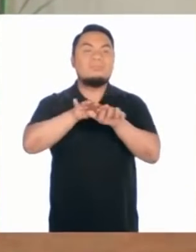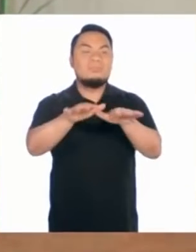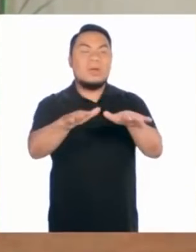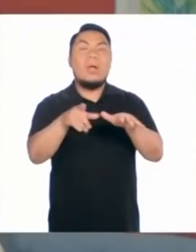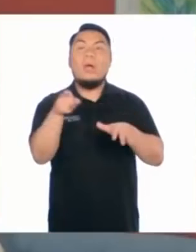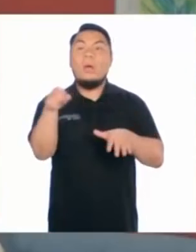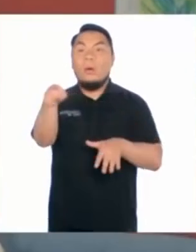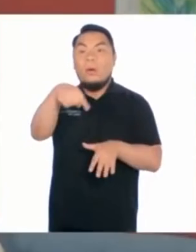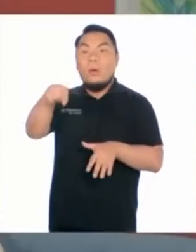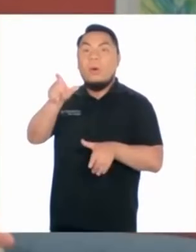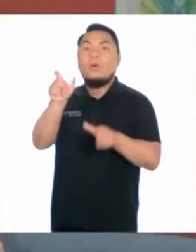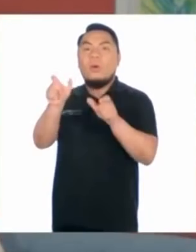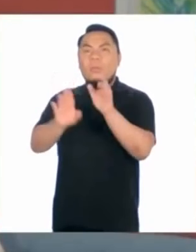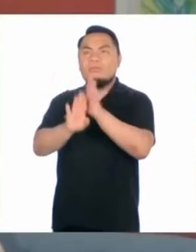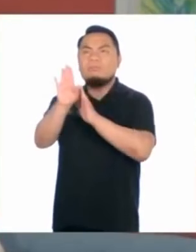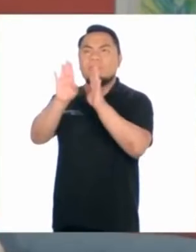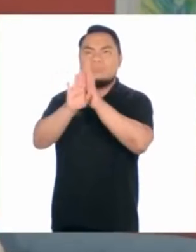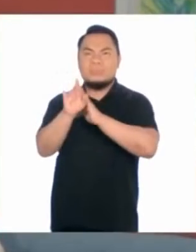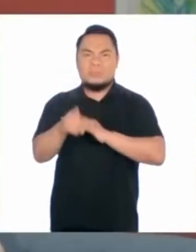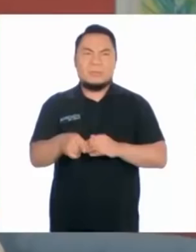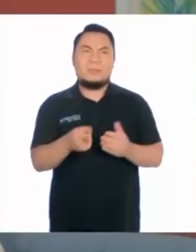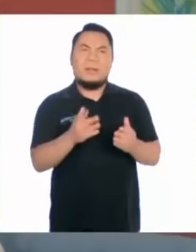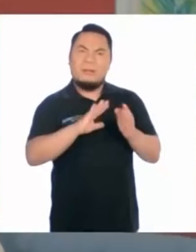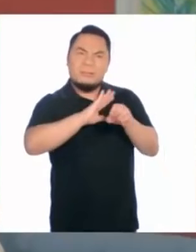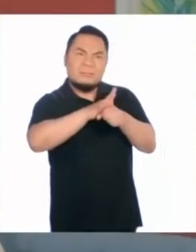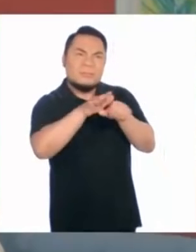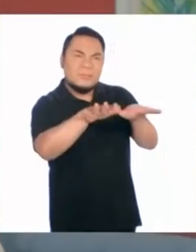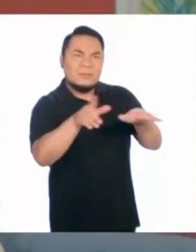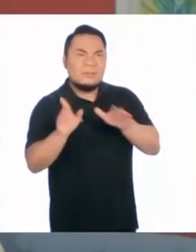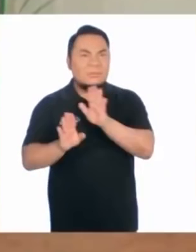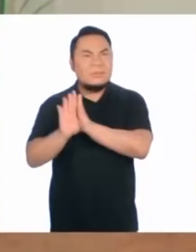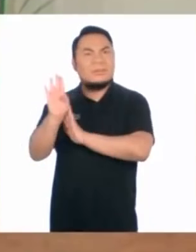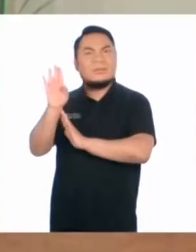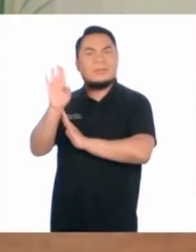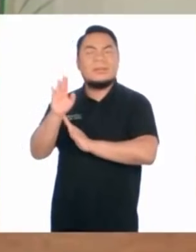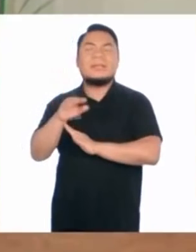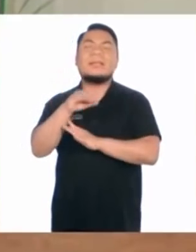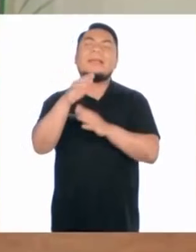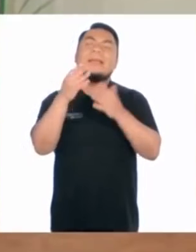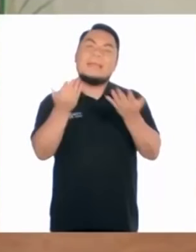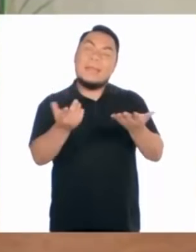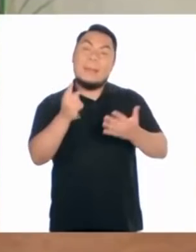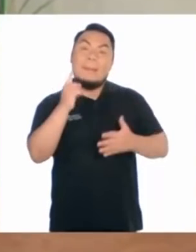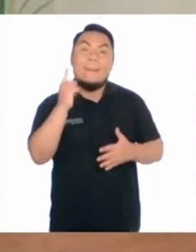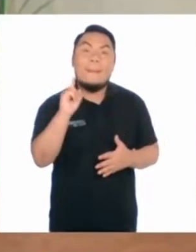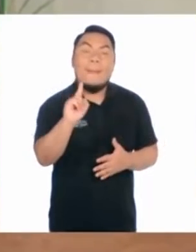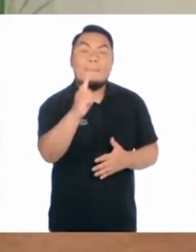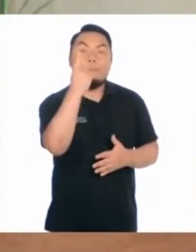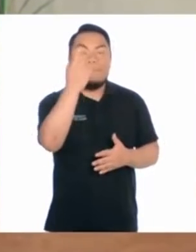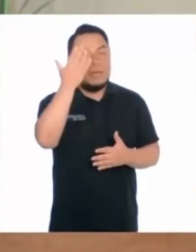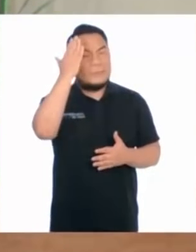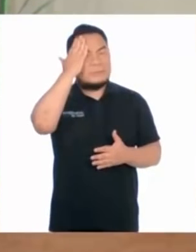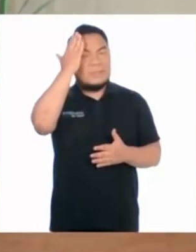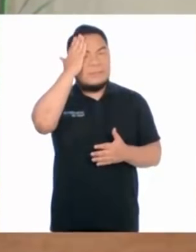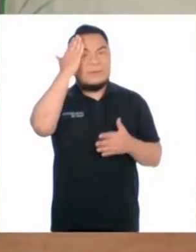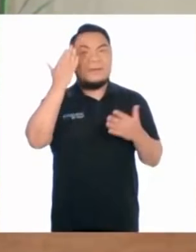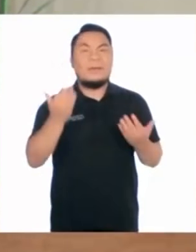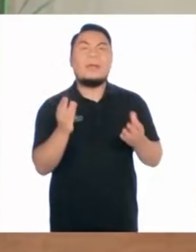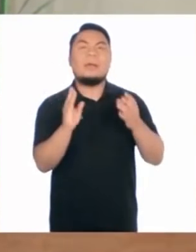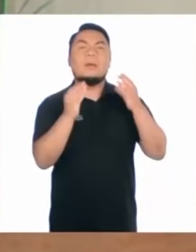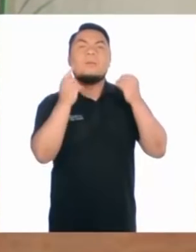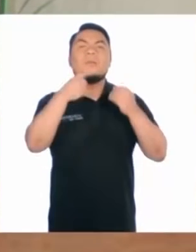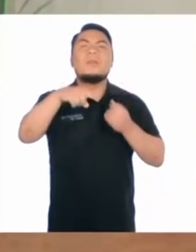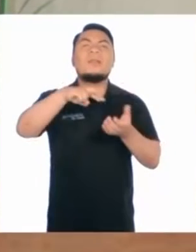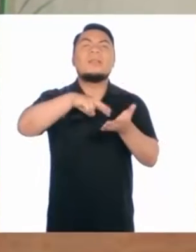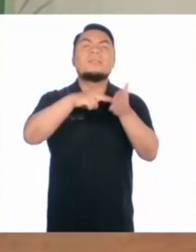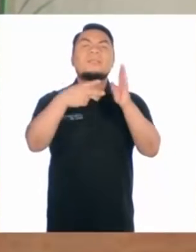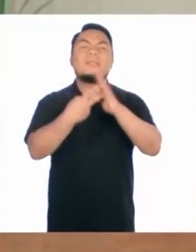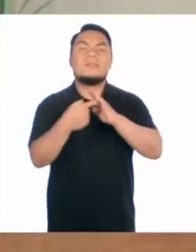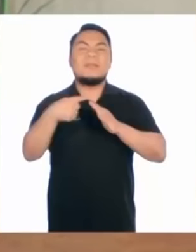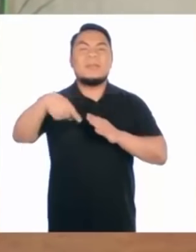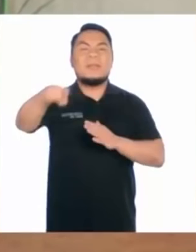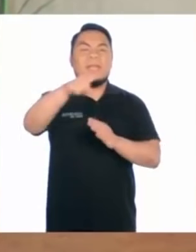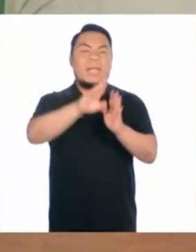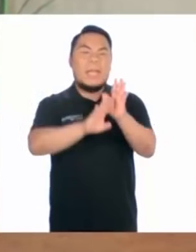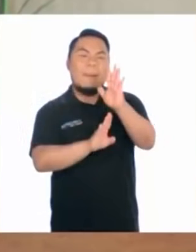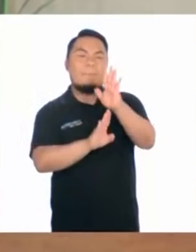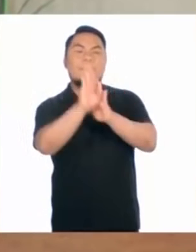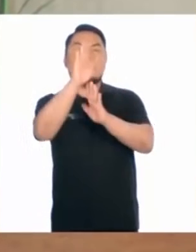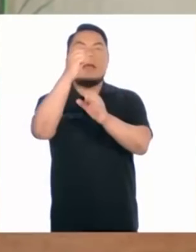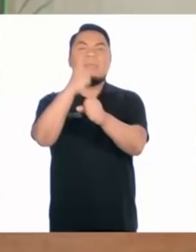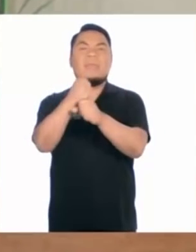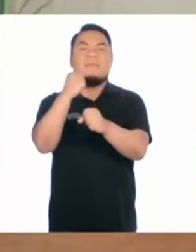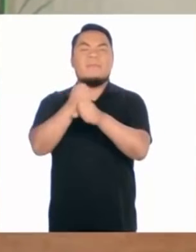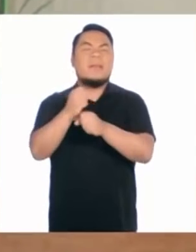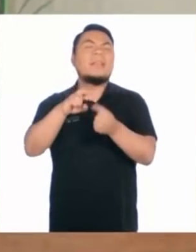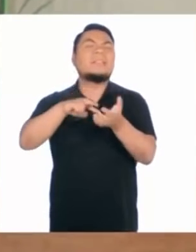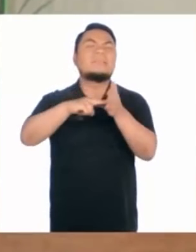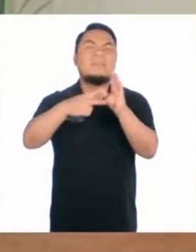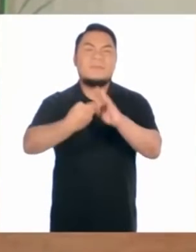la pandemia. ¿Emprendimientos en tiempos de pandemia? Bueno, creo que lo primero que debemos saber es qué significa el